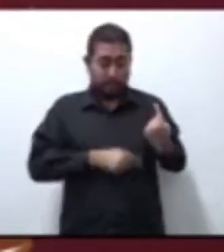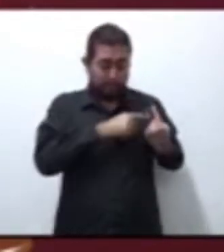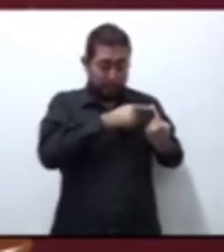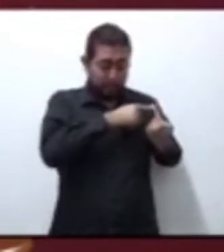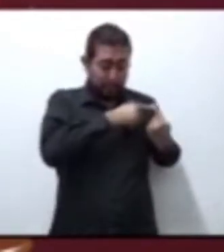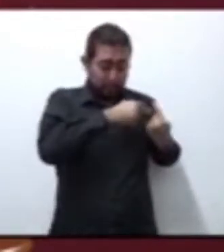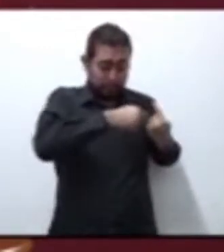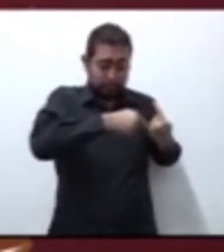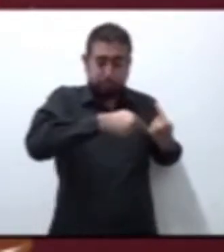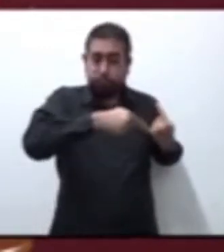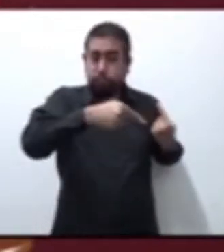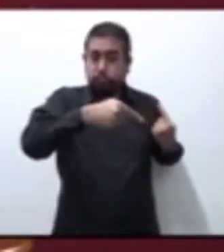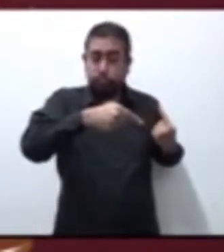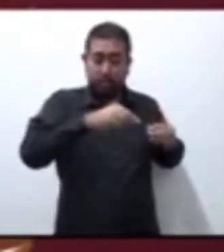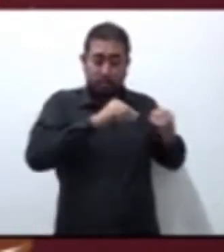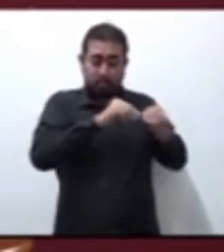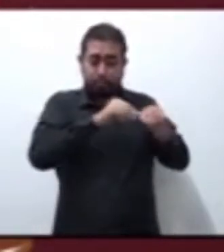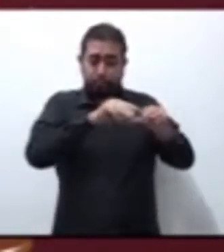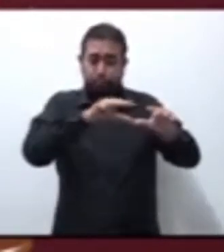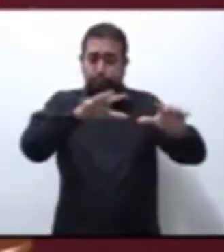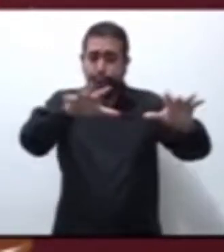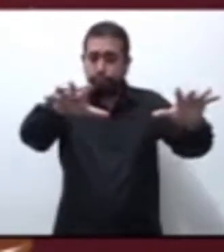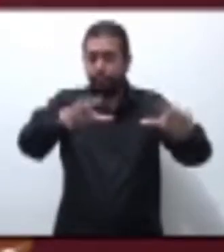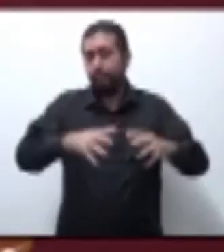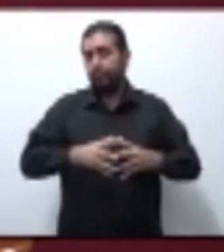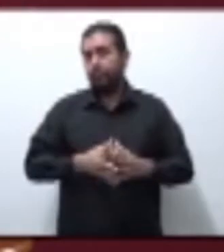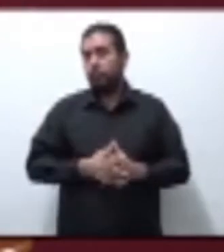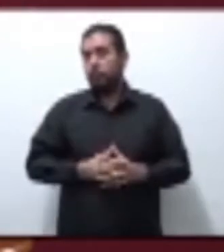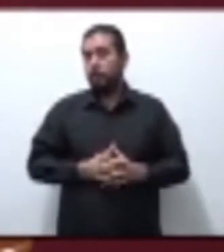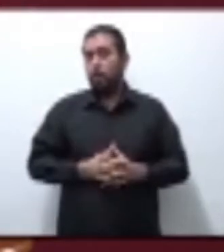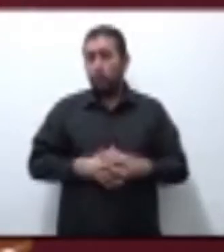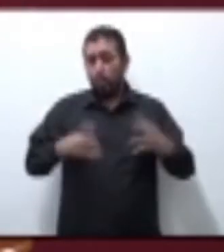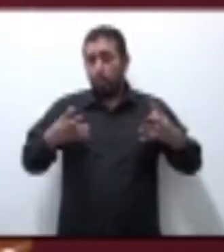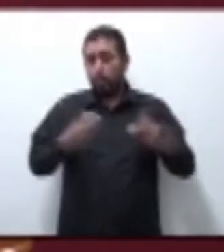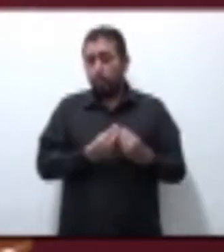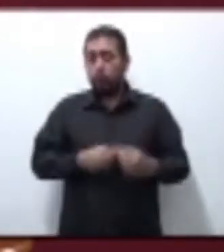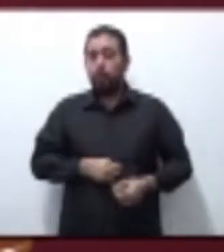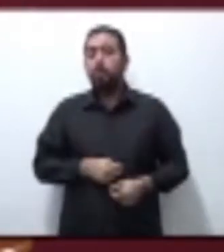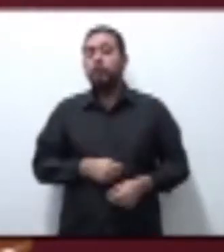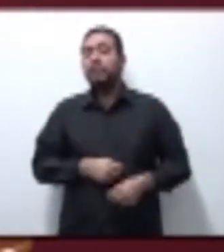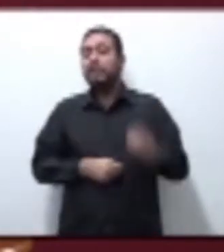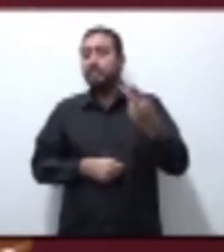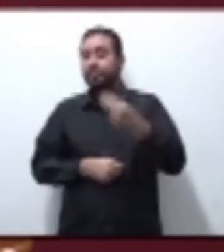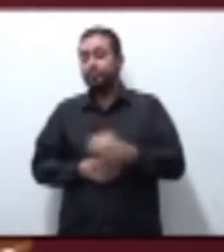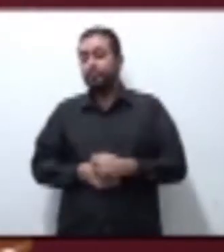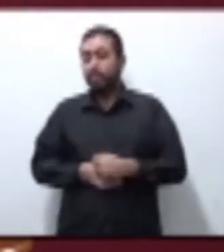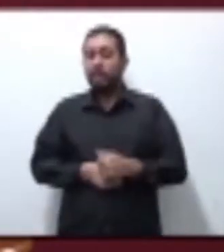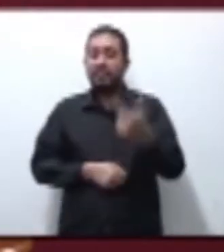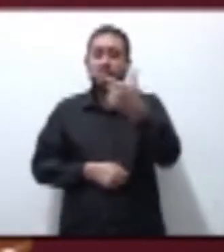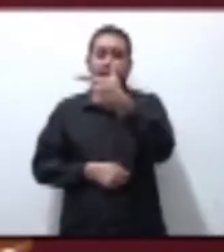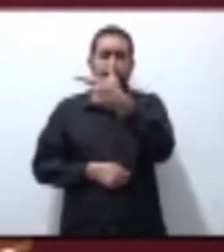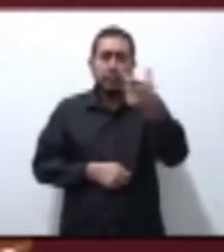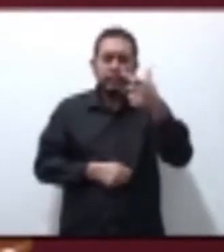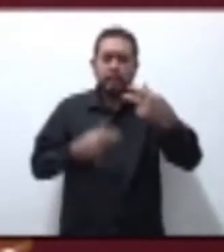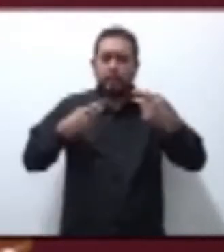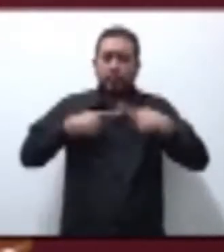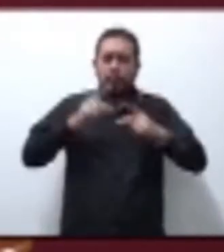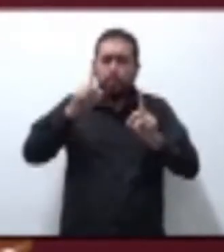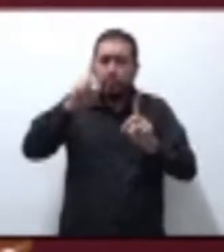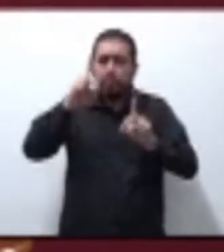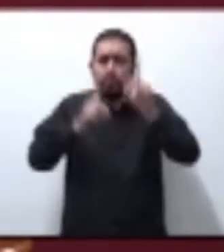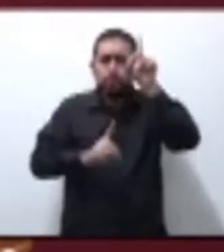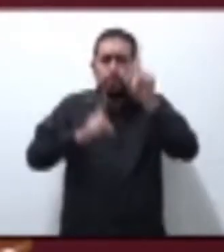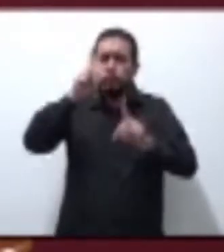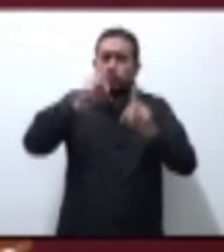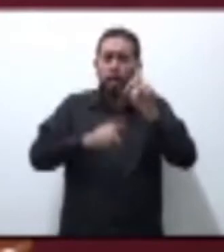el día de hoy. Y traemos 781 casos sospechosos. En parte porque